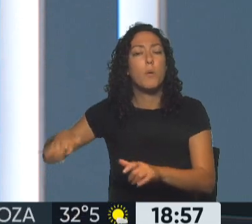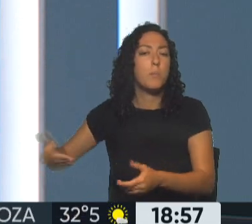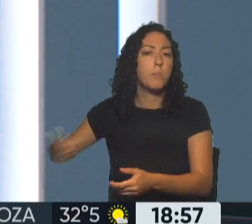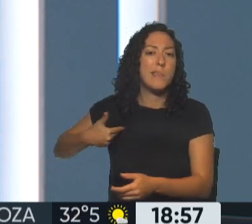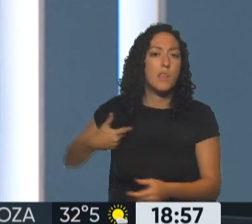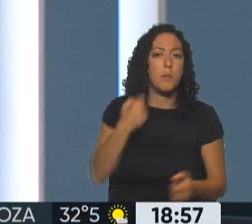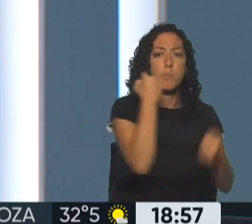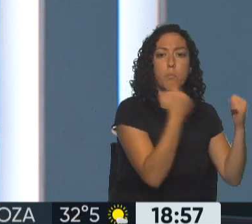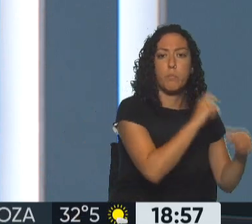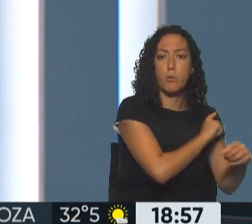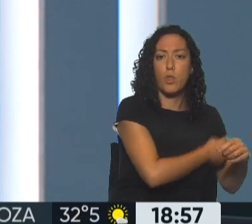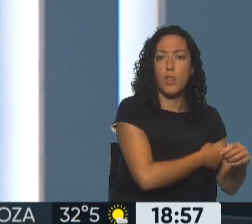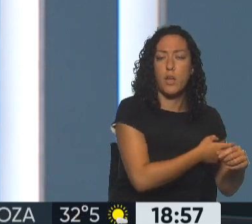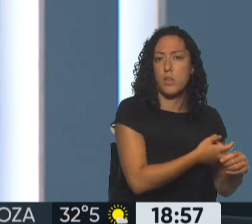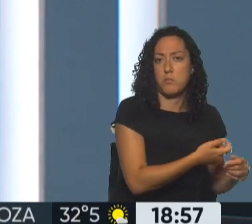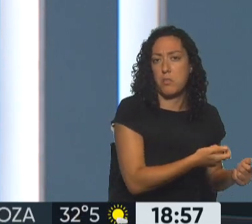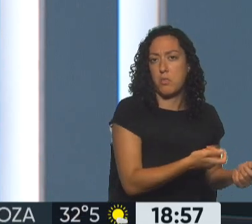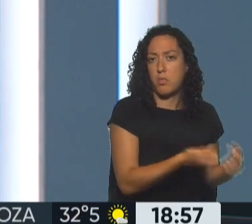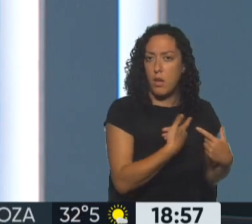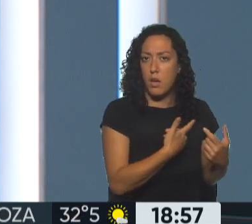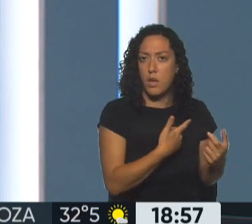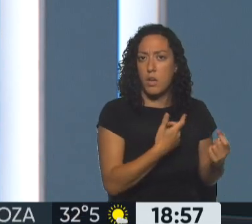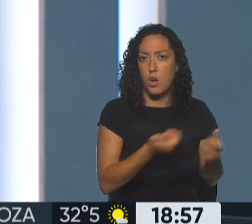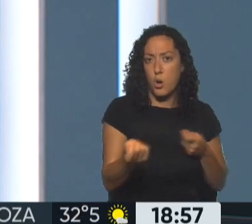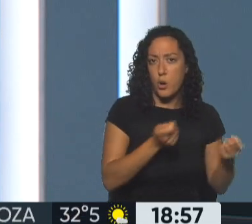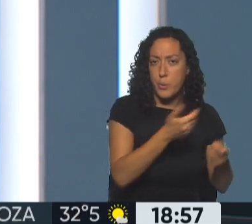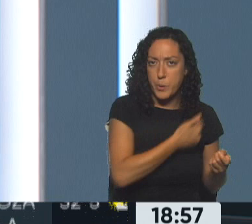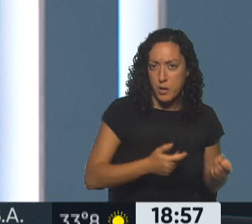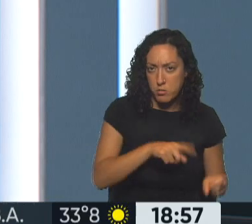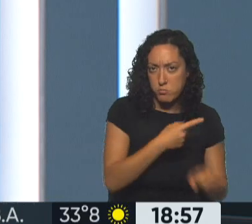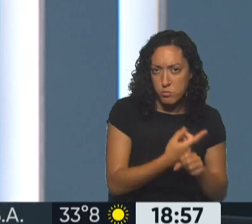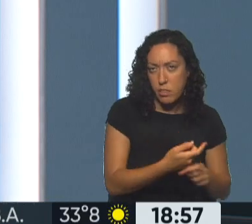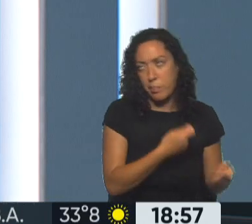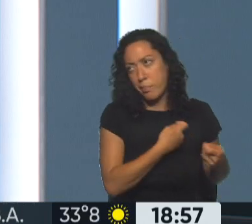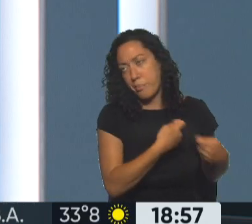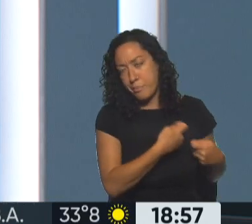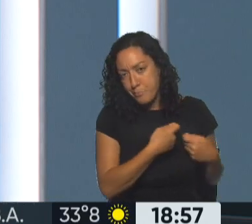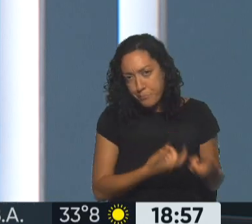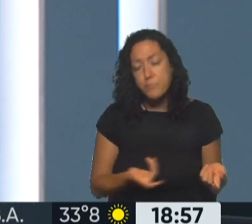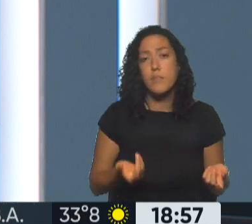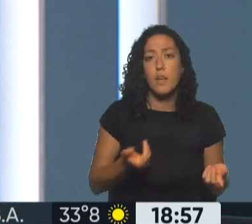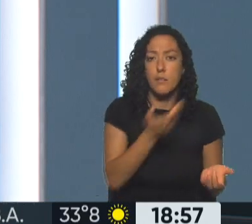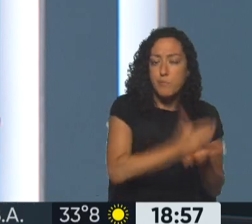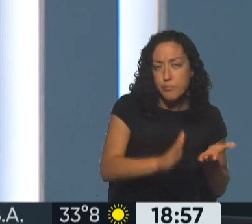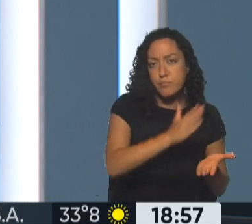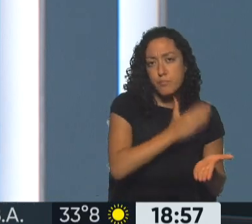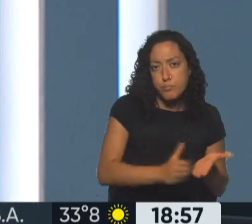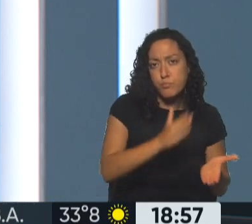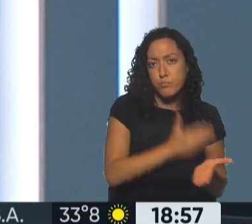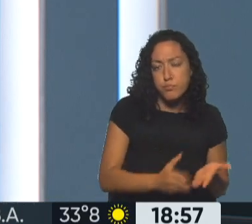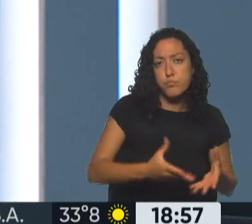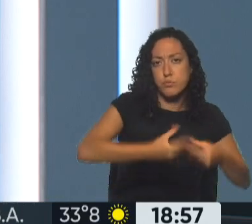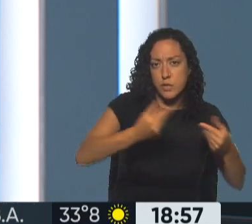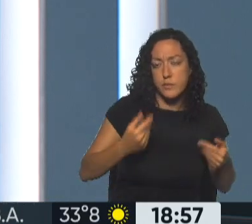económicos no le permitieron gobernar. Recordemos que fue un Congreso que intentó destituirlo en varias ocasiones durante el año y medio